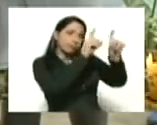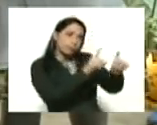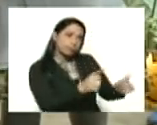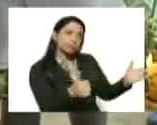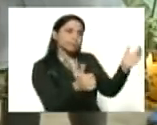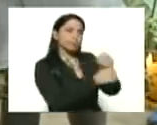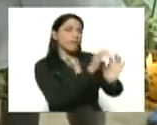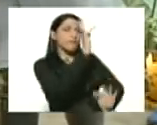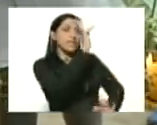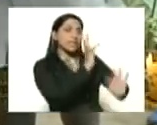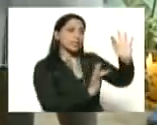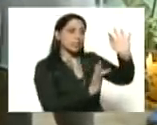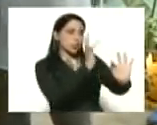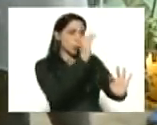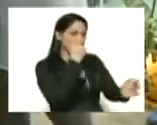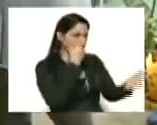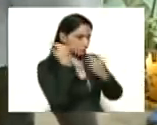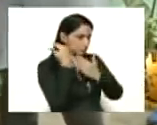físico.